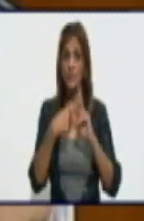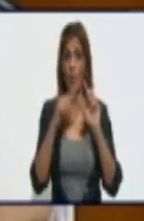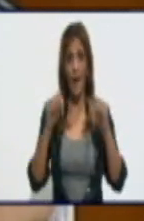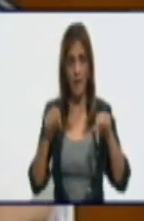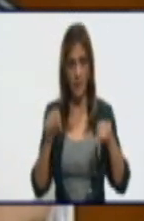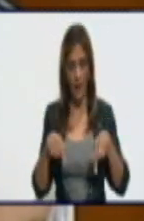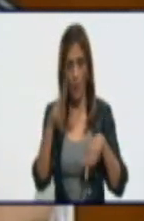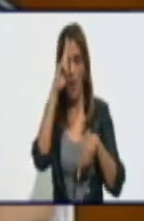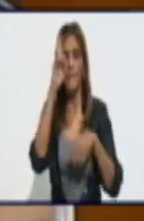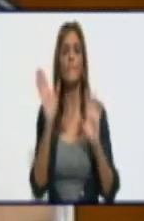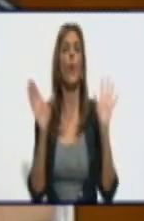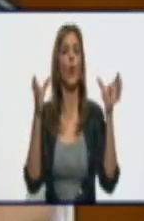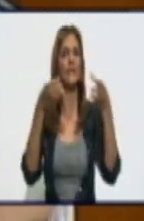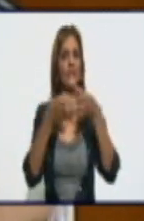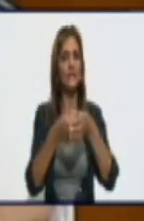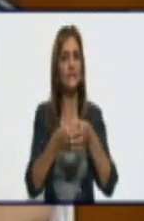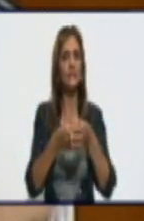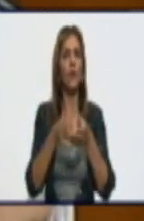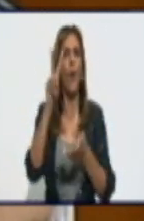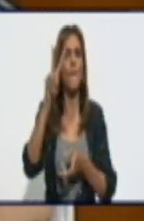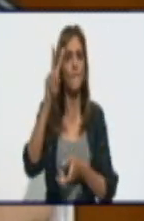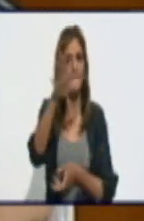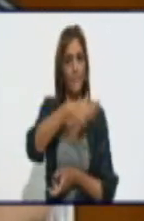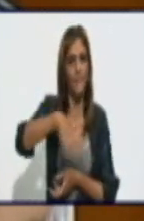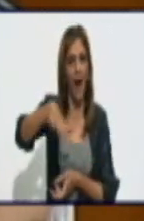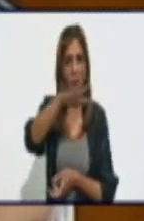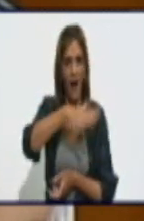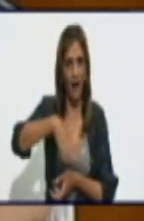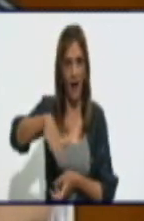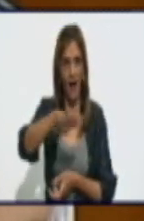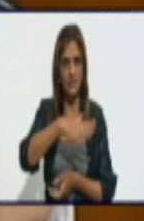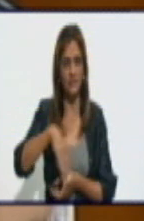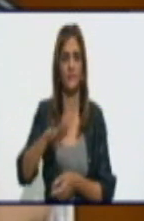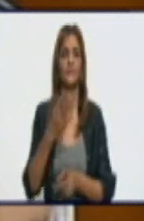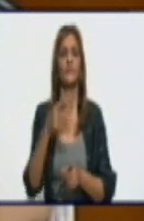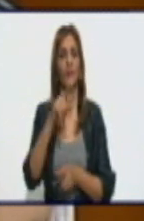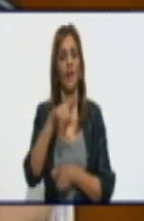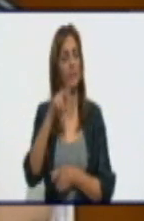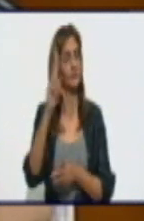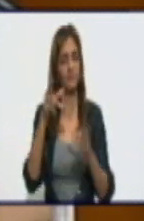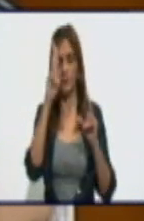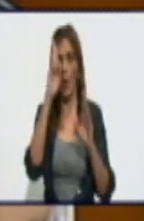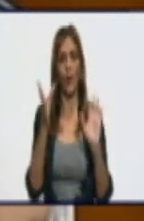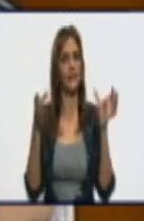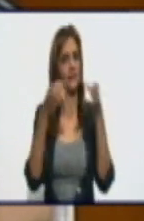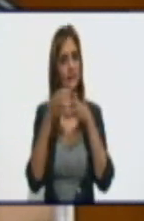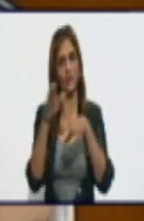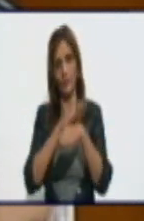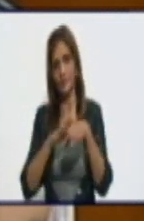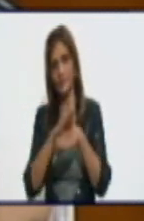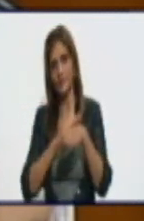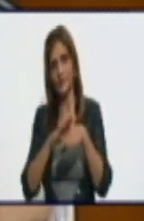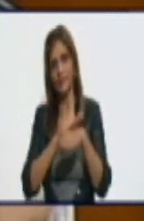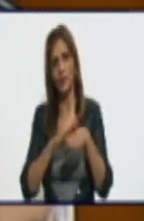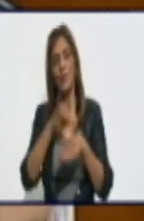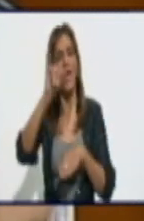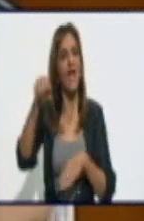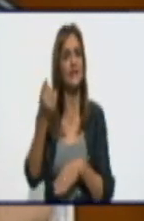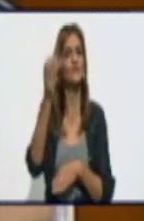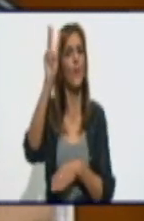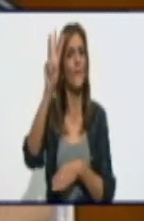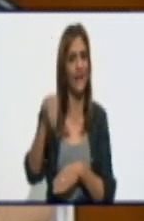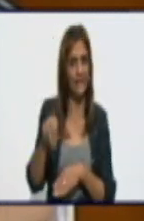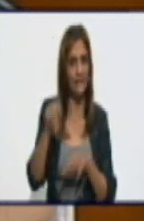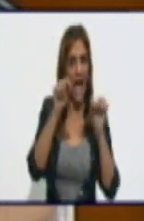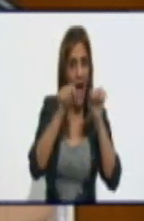el policlínico Jimmy Gilcero, conocido popularmente como el tipo 3, en el laboratorio de microbiología, a partir de la una